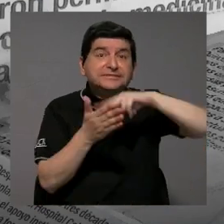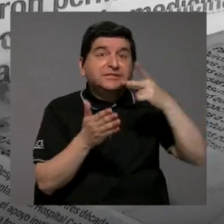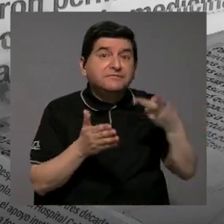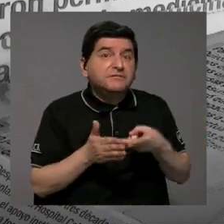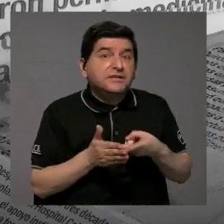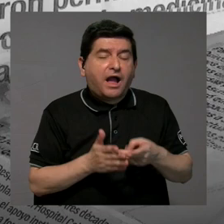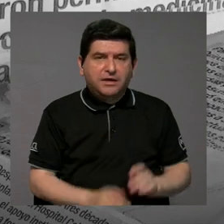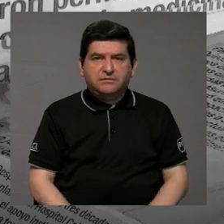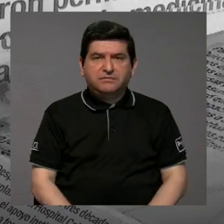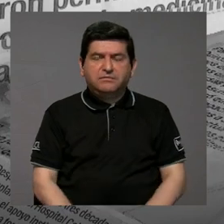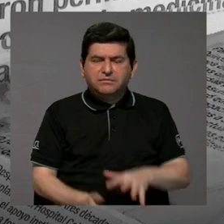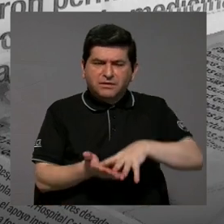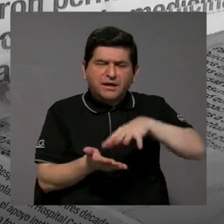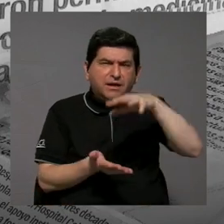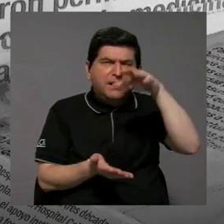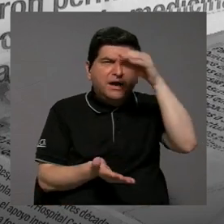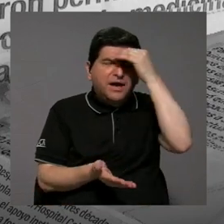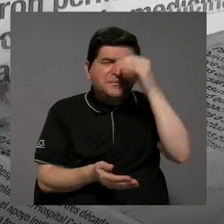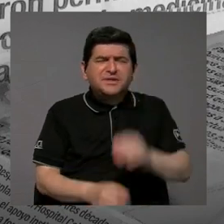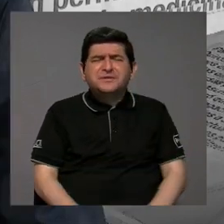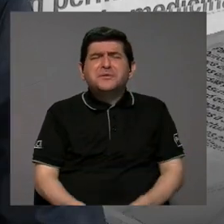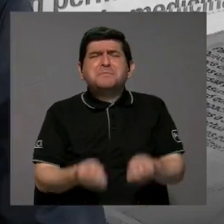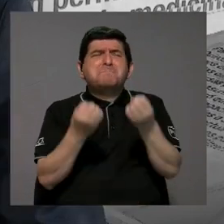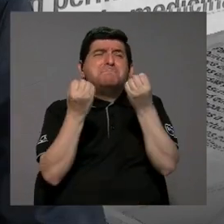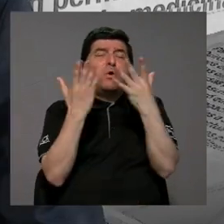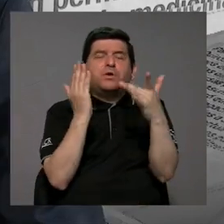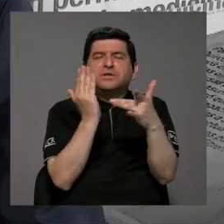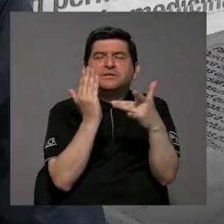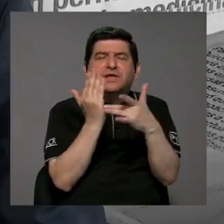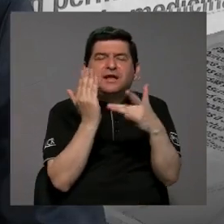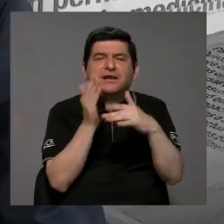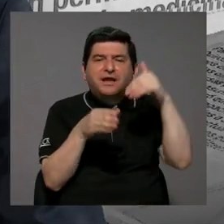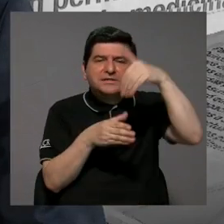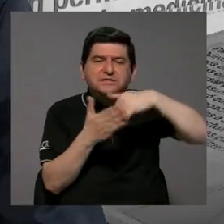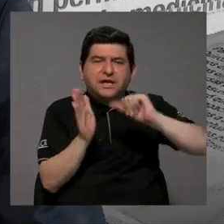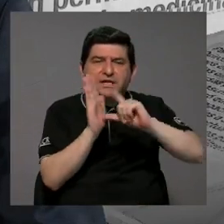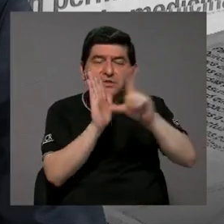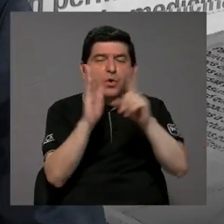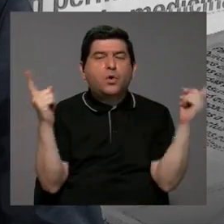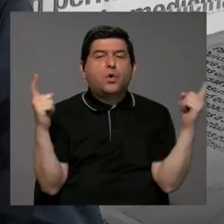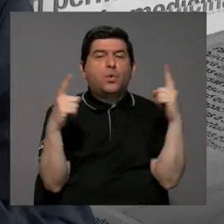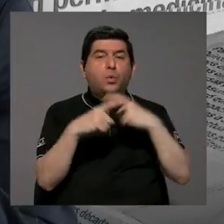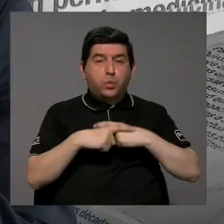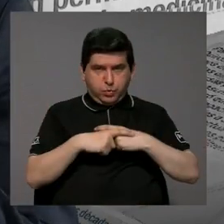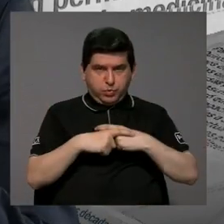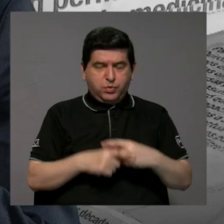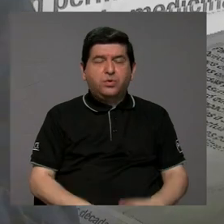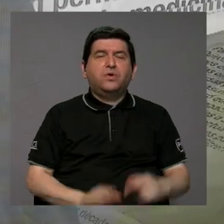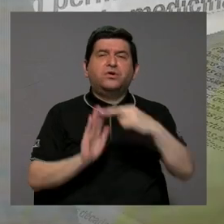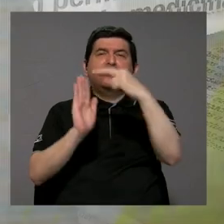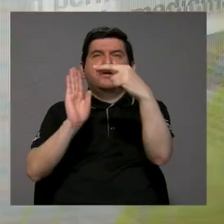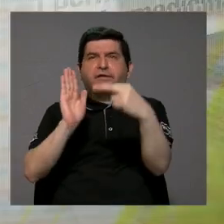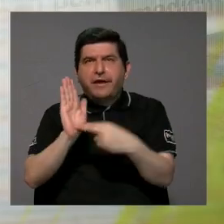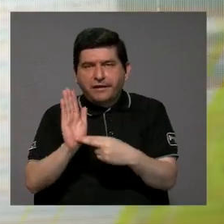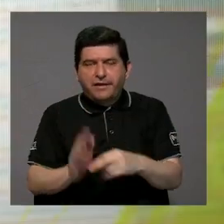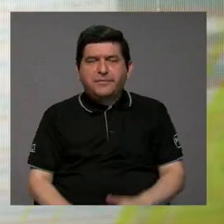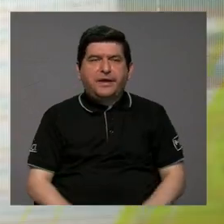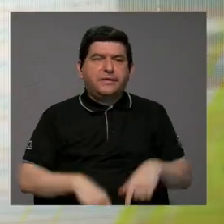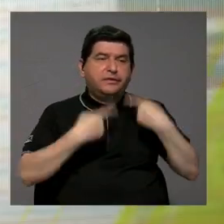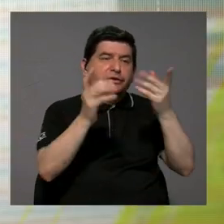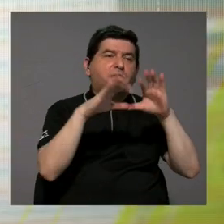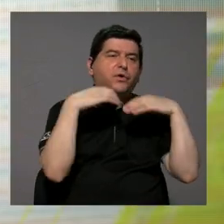aprender un montón de técnica legislativa que es bastante compleja. Reglamentos, ir a